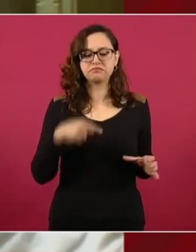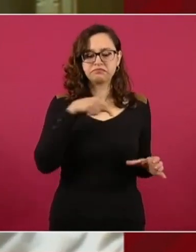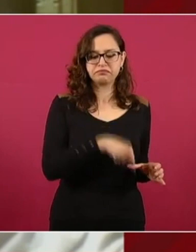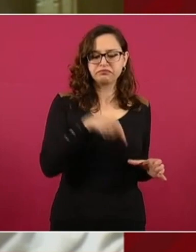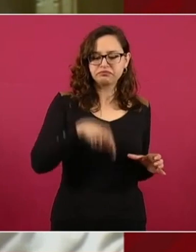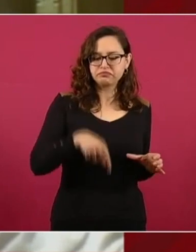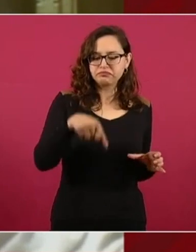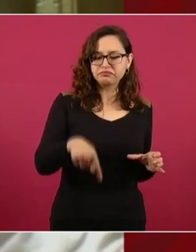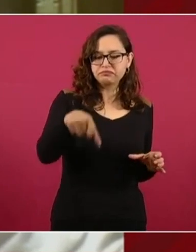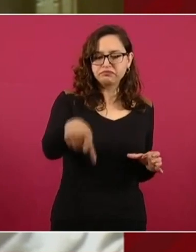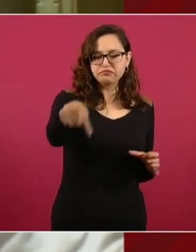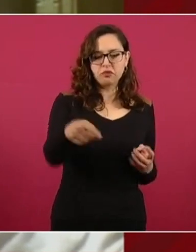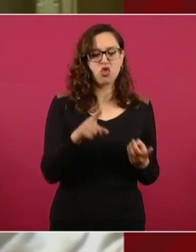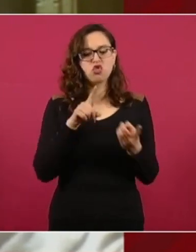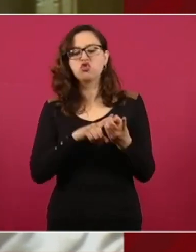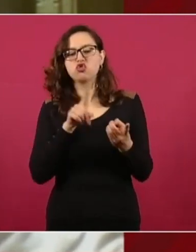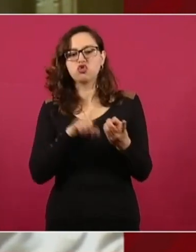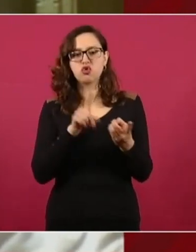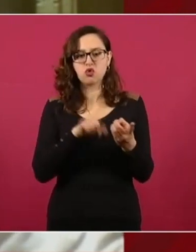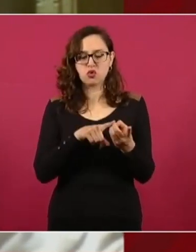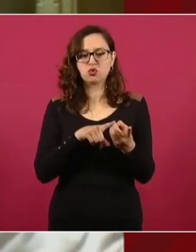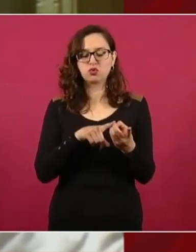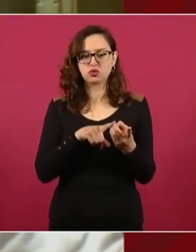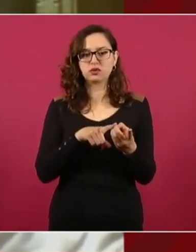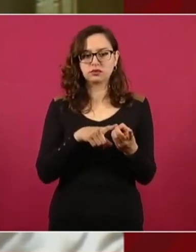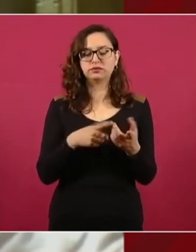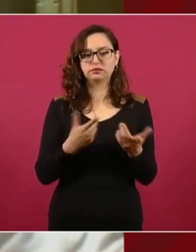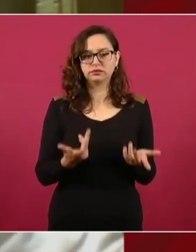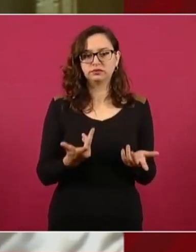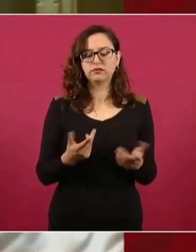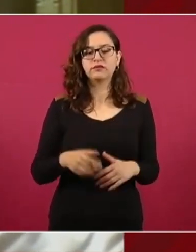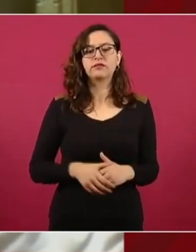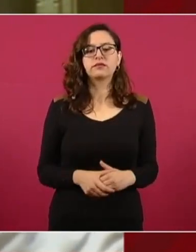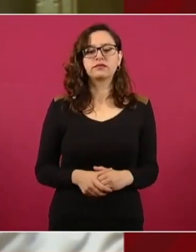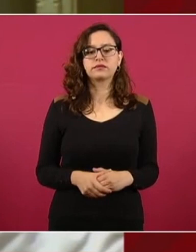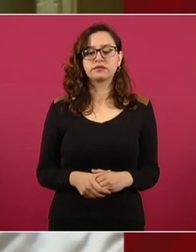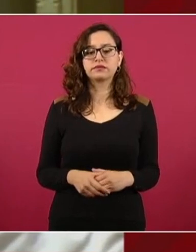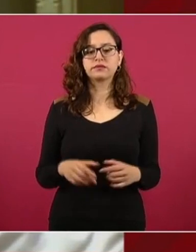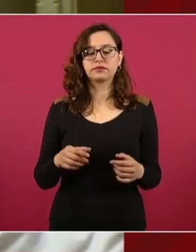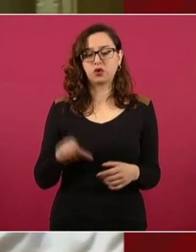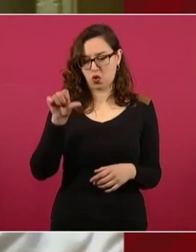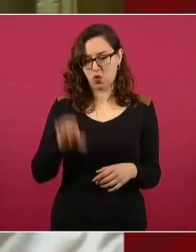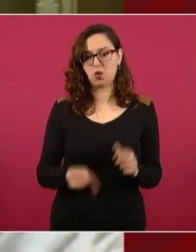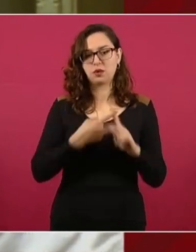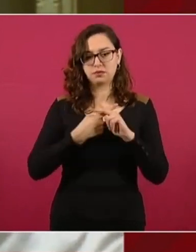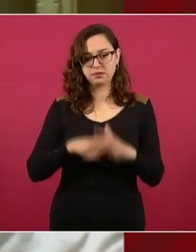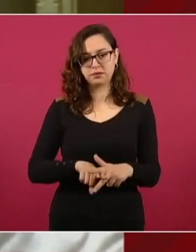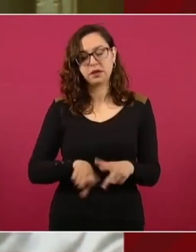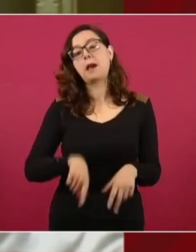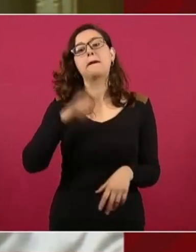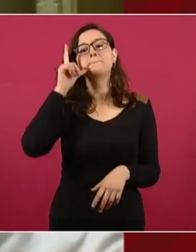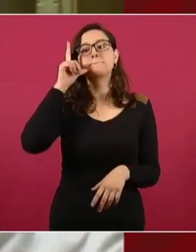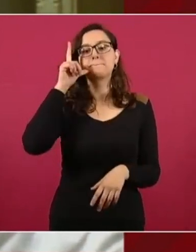oquedades. Las oquedades por un minado subterráneo. El día de mañana temprano estaré